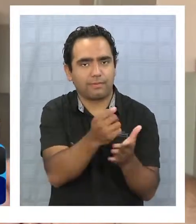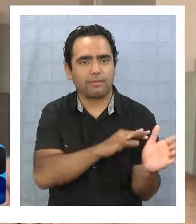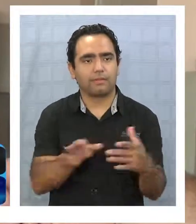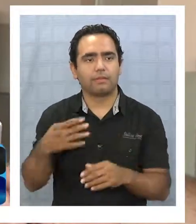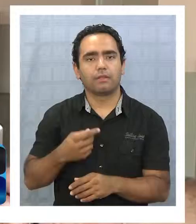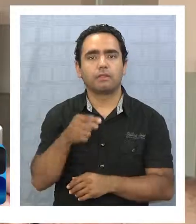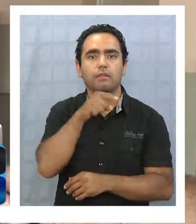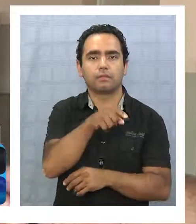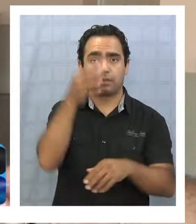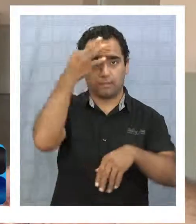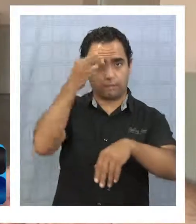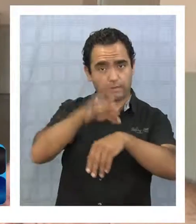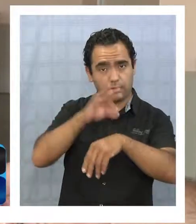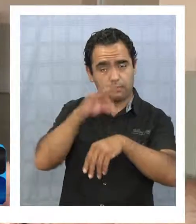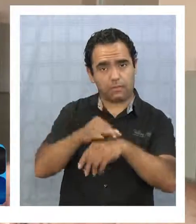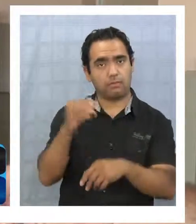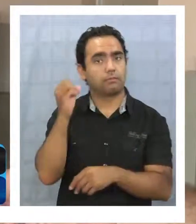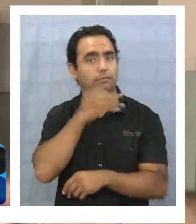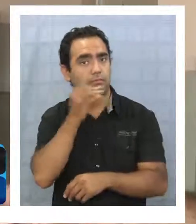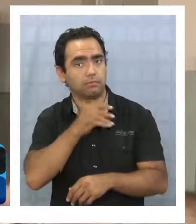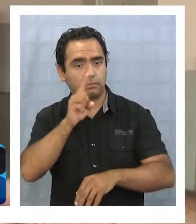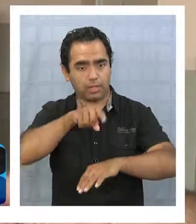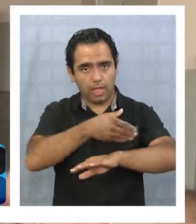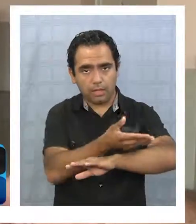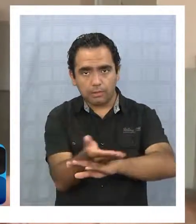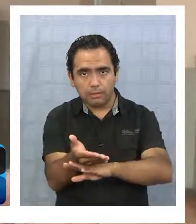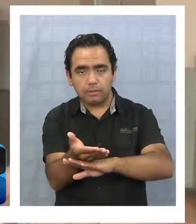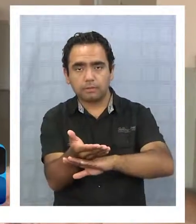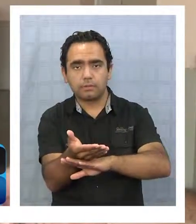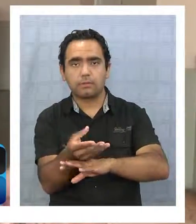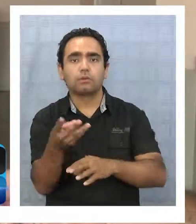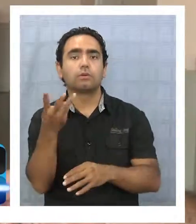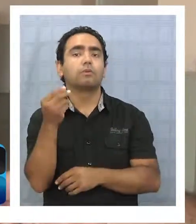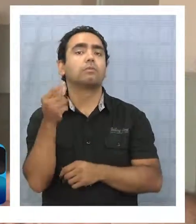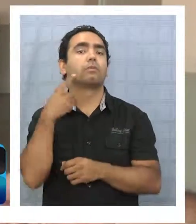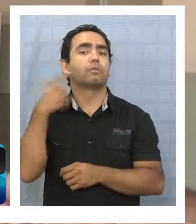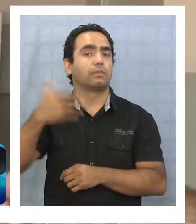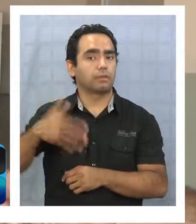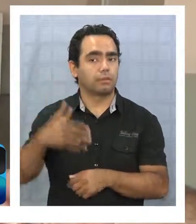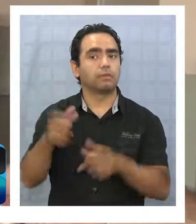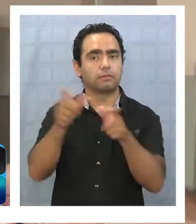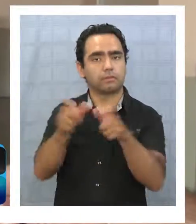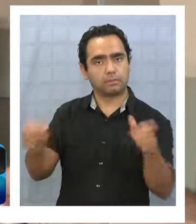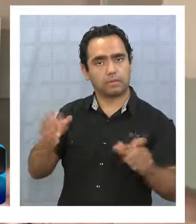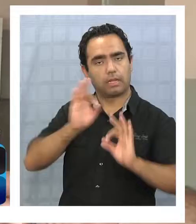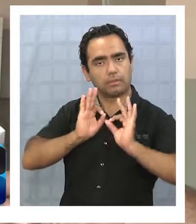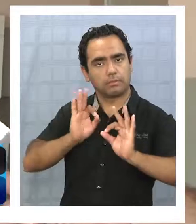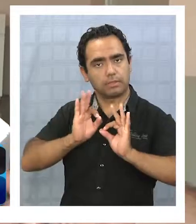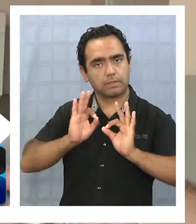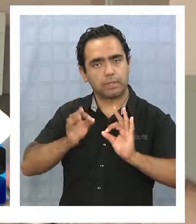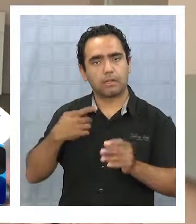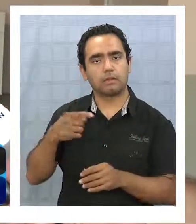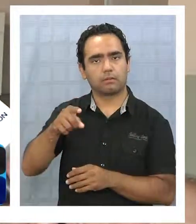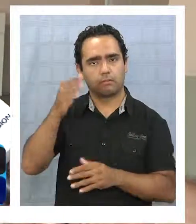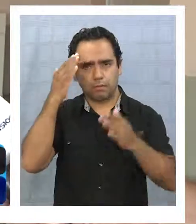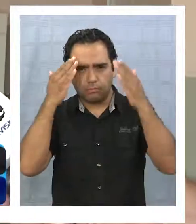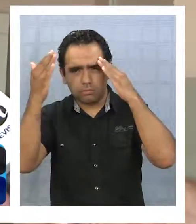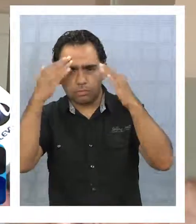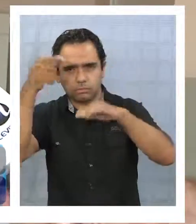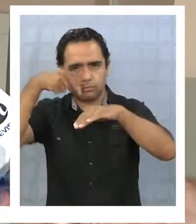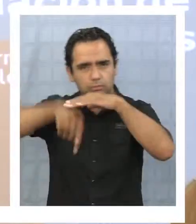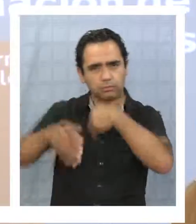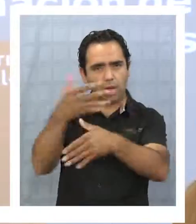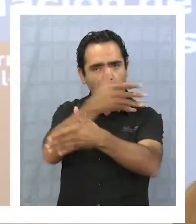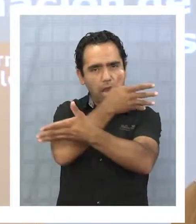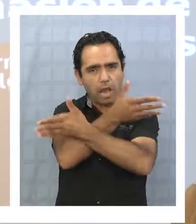las enfermedades crónicas son atendidas por un número importante de especialistas, internistas,